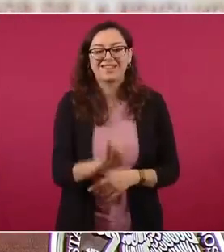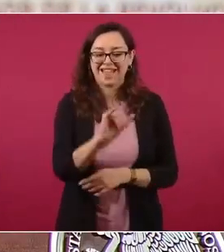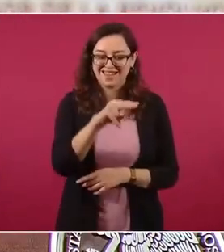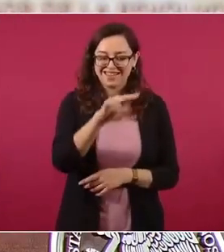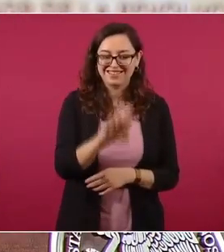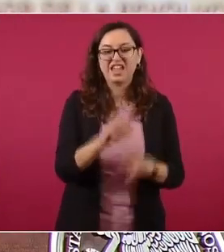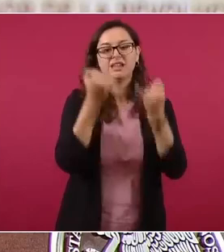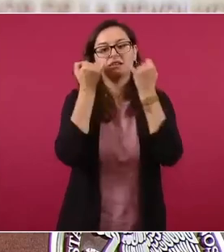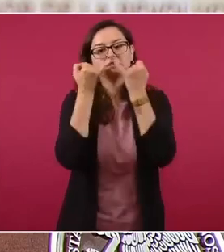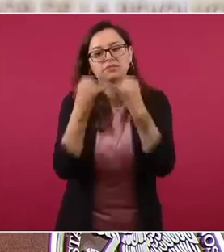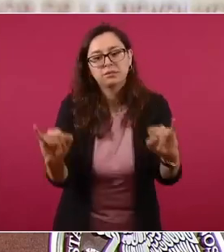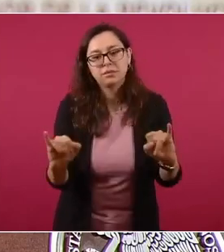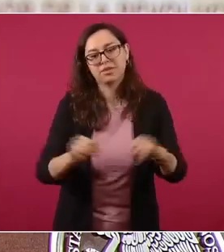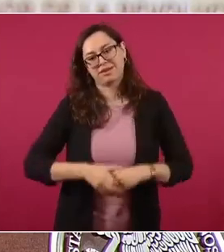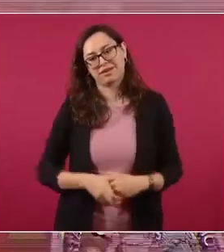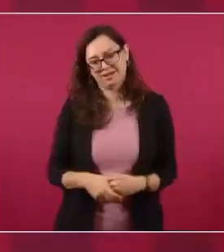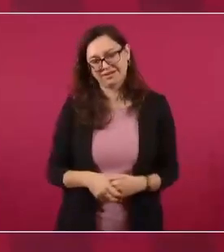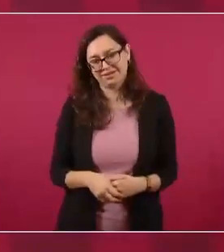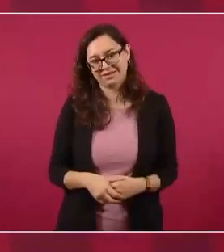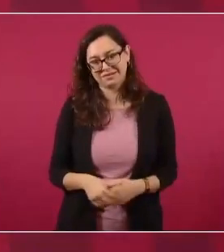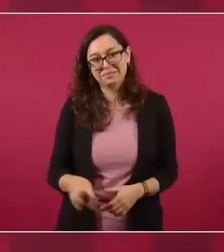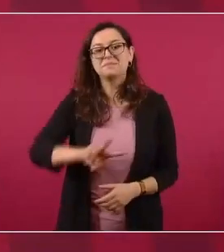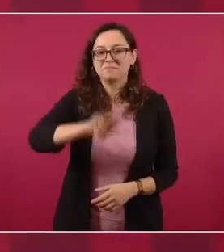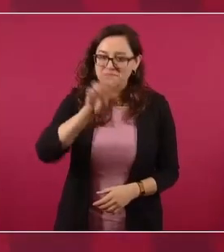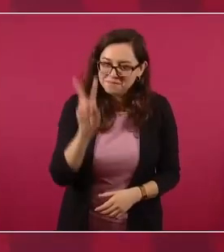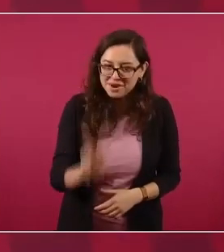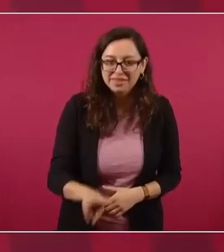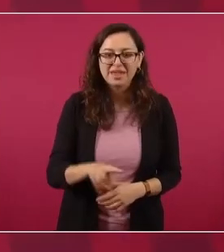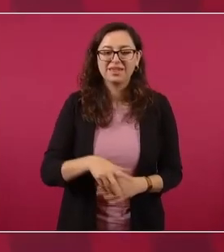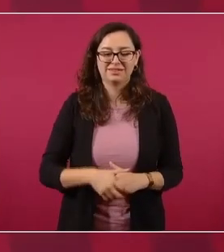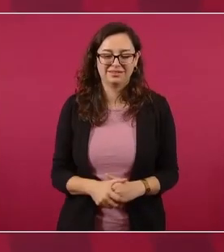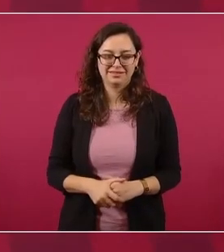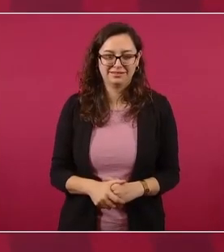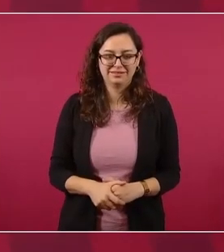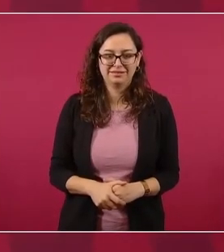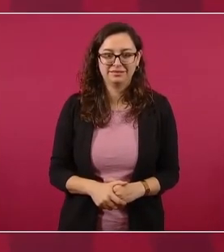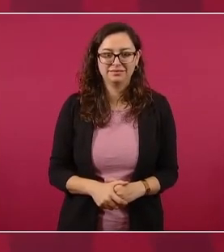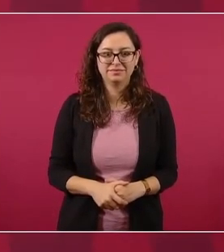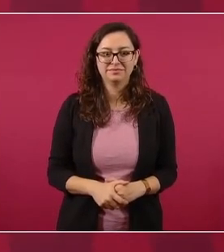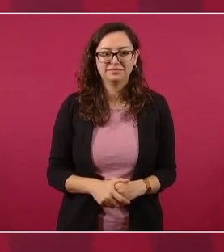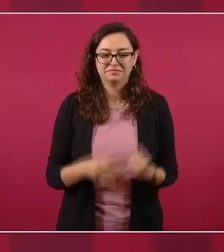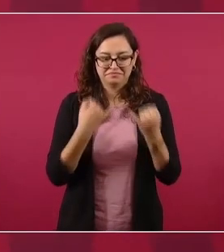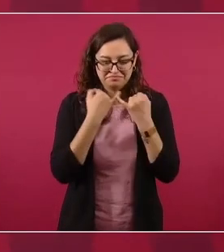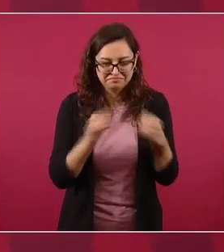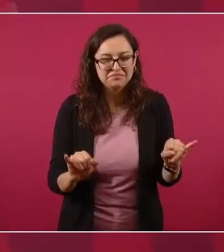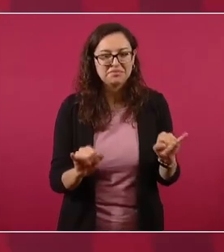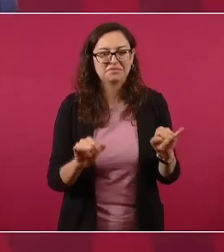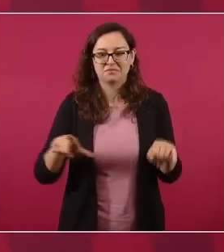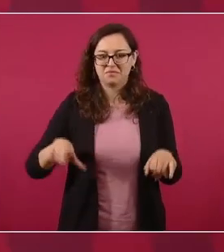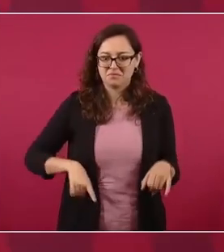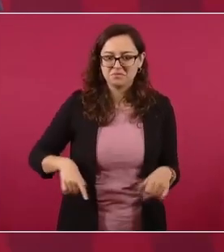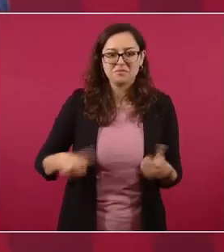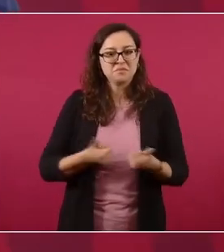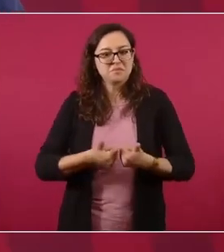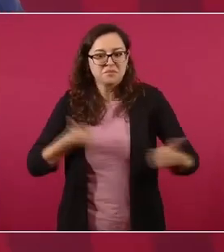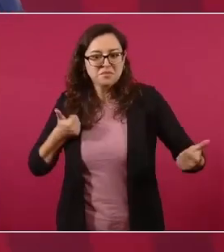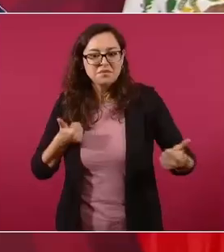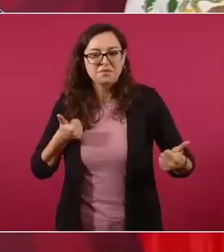verdaderamente independiente, autónomo. Esa es